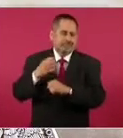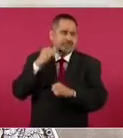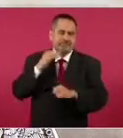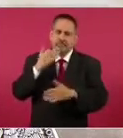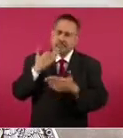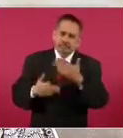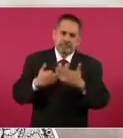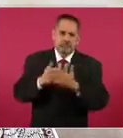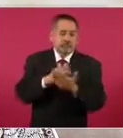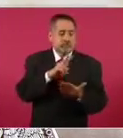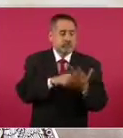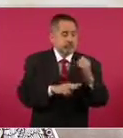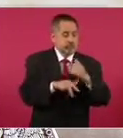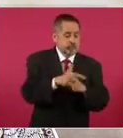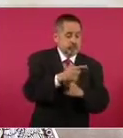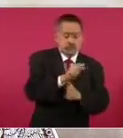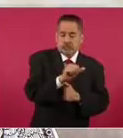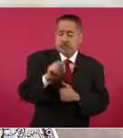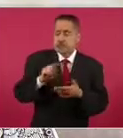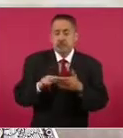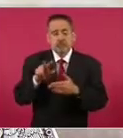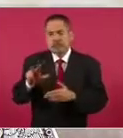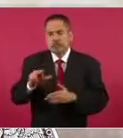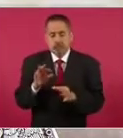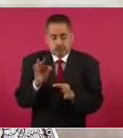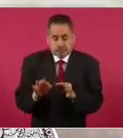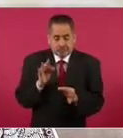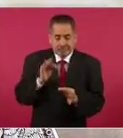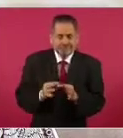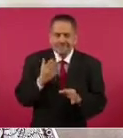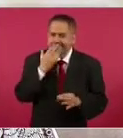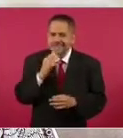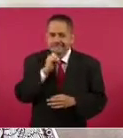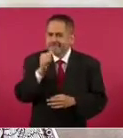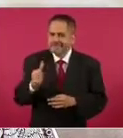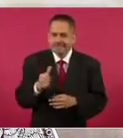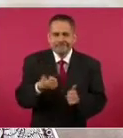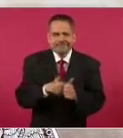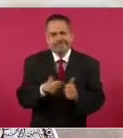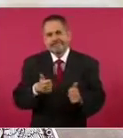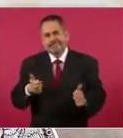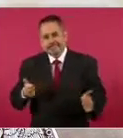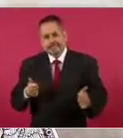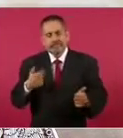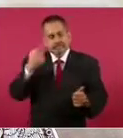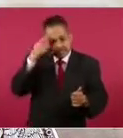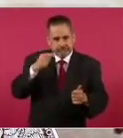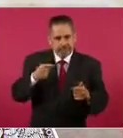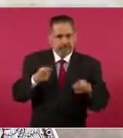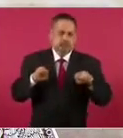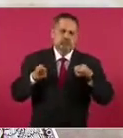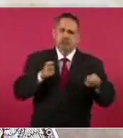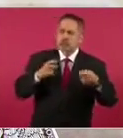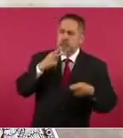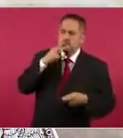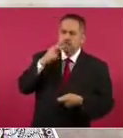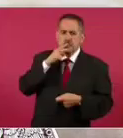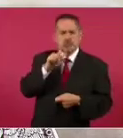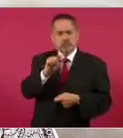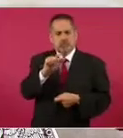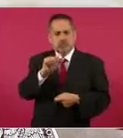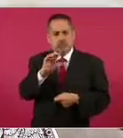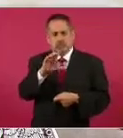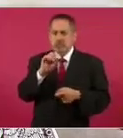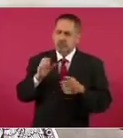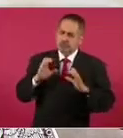2012-2018, en el cumplimiento del programa global de control de tabaco. Como seguramente